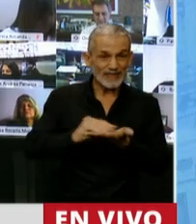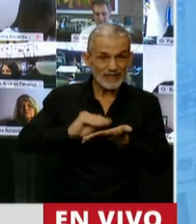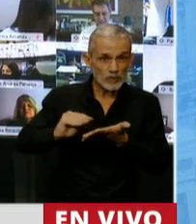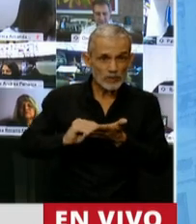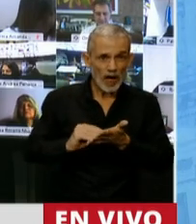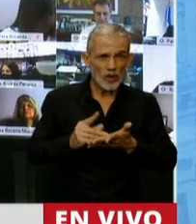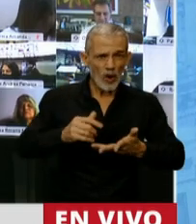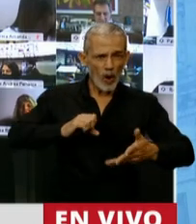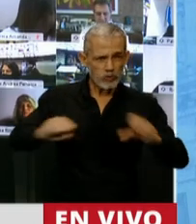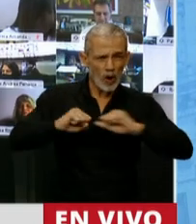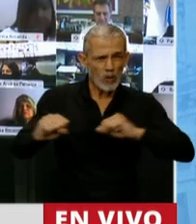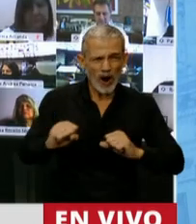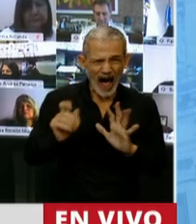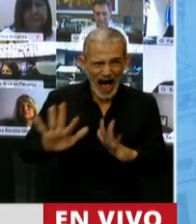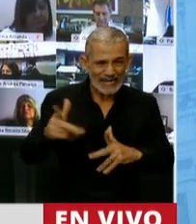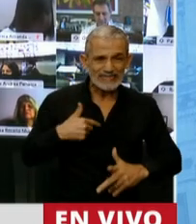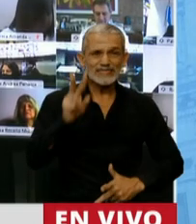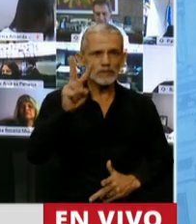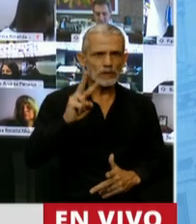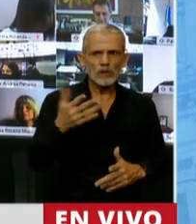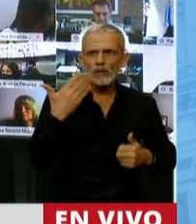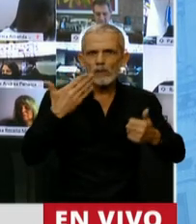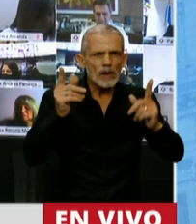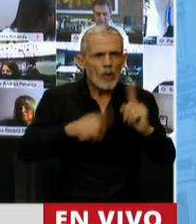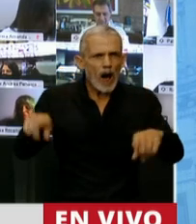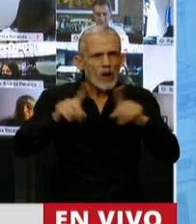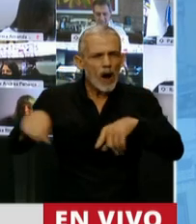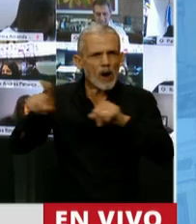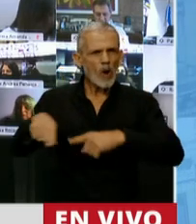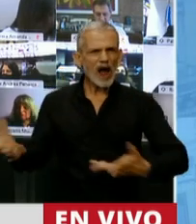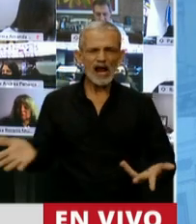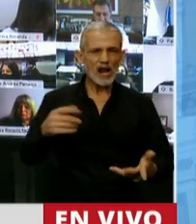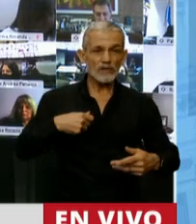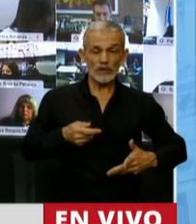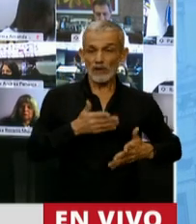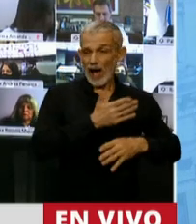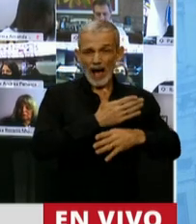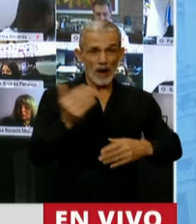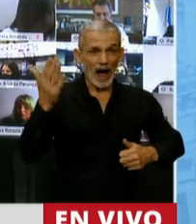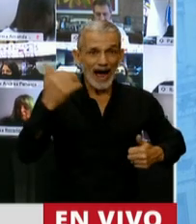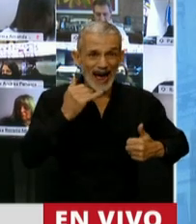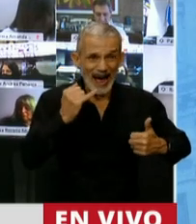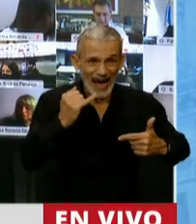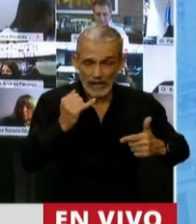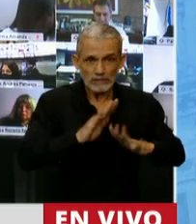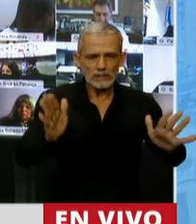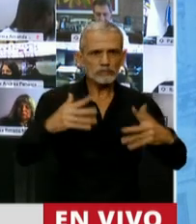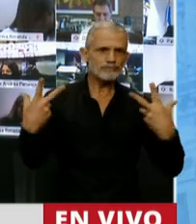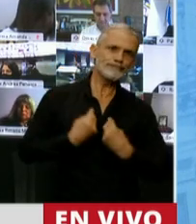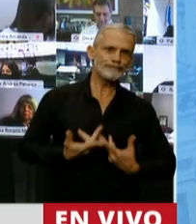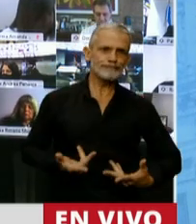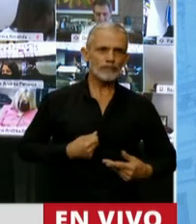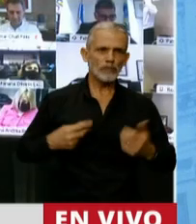hoy mismo lo seguimos viendo, siguen hablando de lo mismo. A partir de allí no pude decir prácticamente más nada. Fui